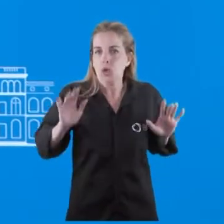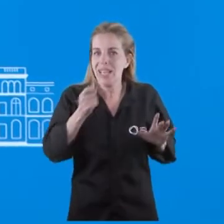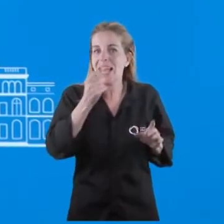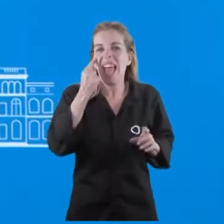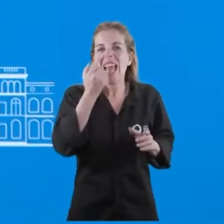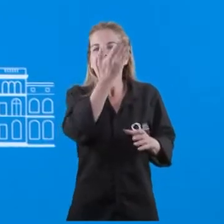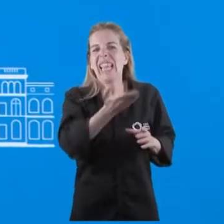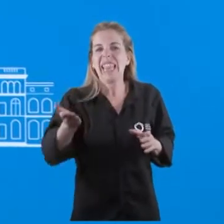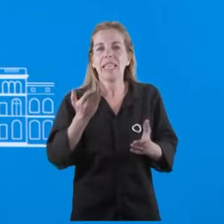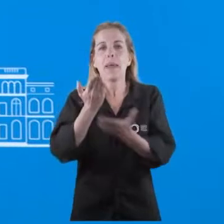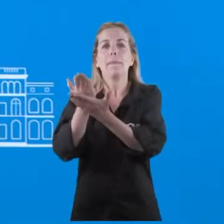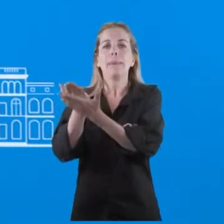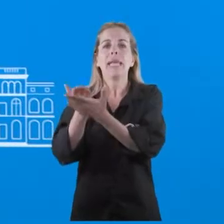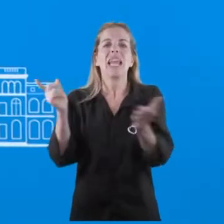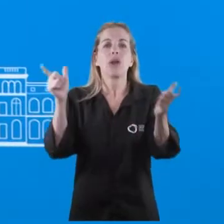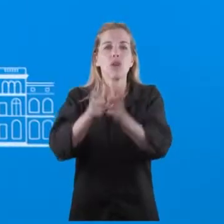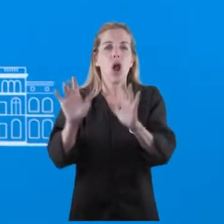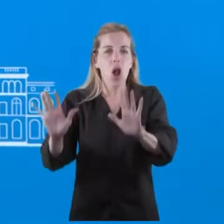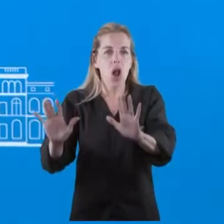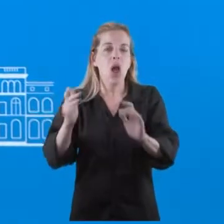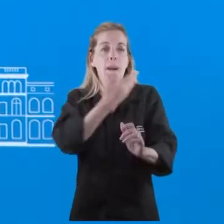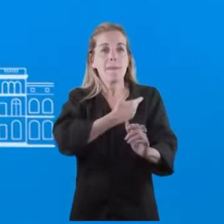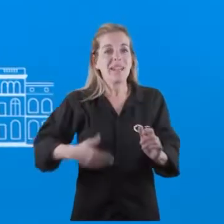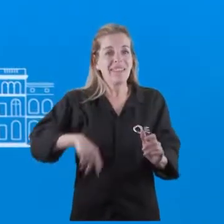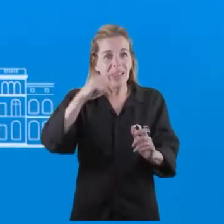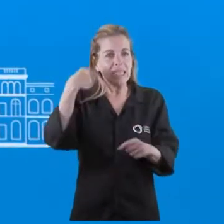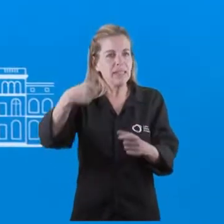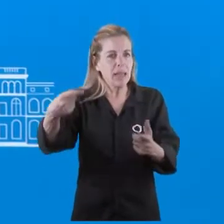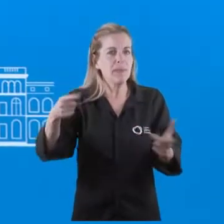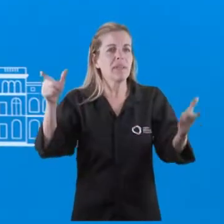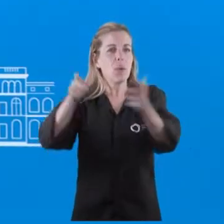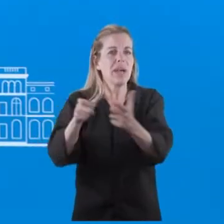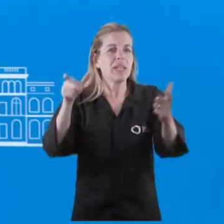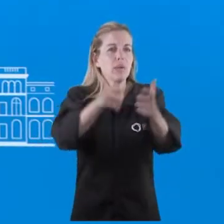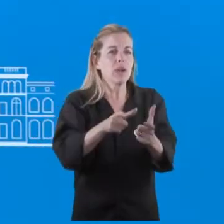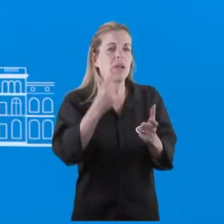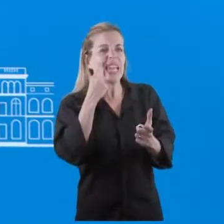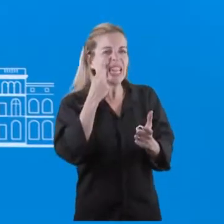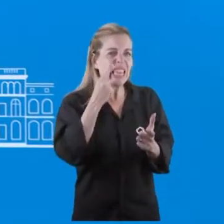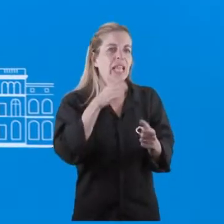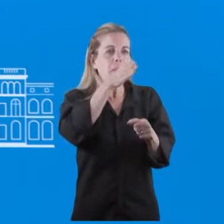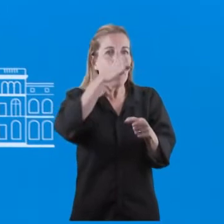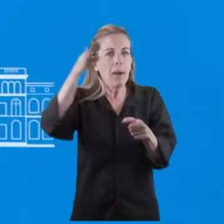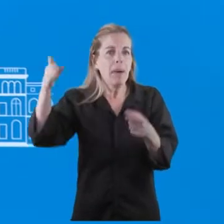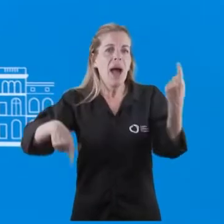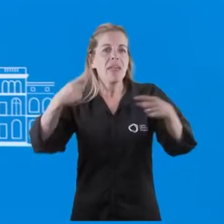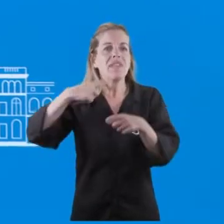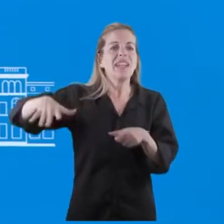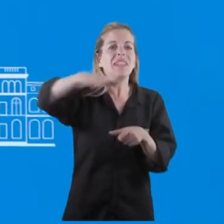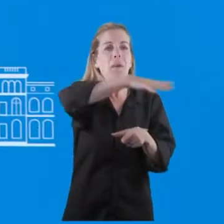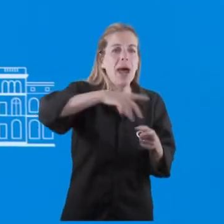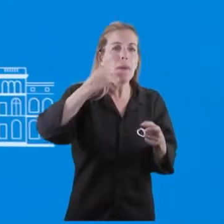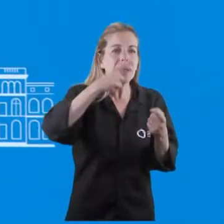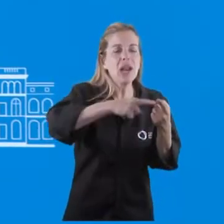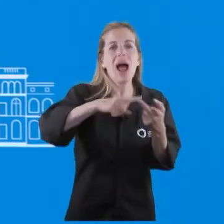ninguna reunión. El presidente se encuentra habitualmente con intendentes, porque está haciendo recorridas, ustedes saben, estuvo en Morón, estuvo en Pilar, estuvo en